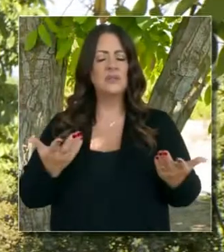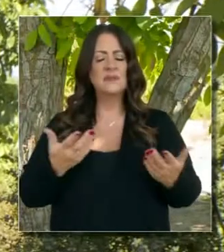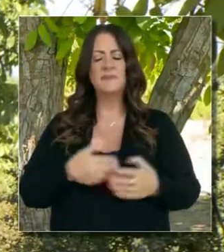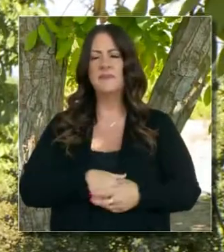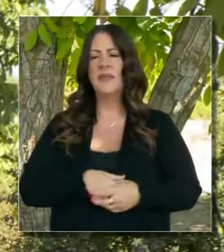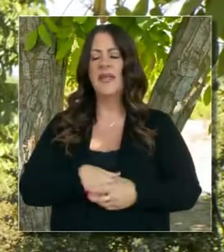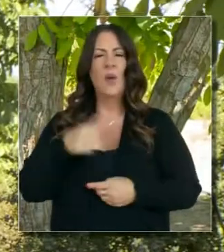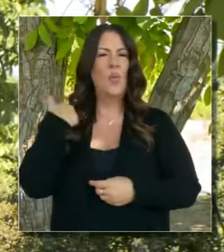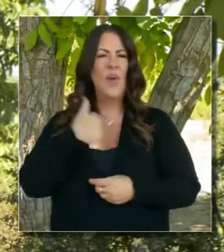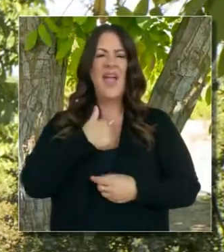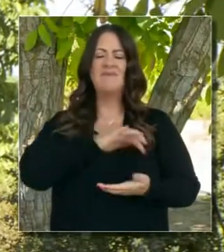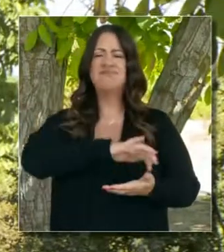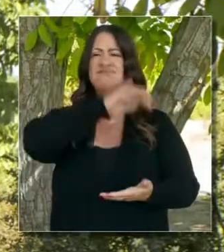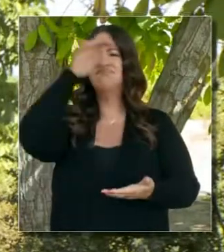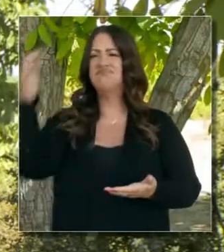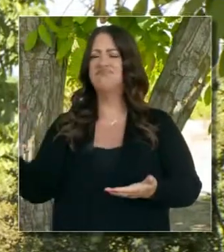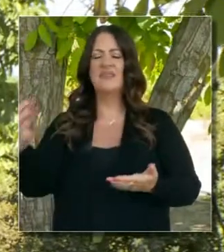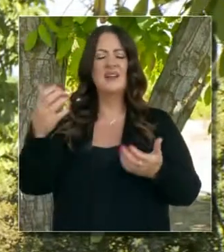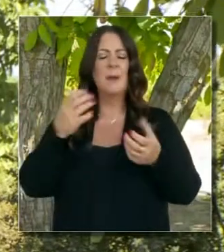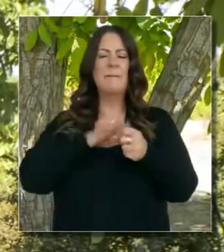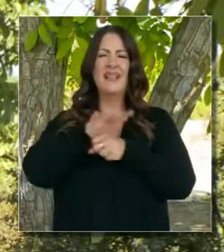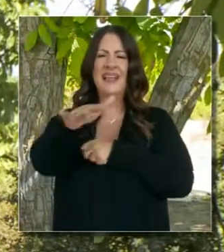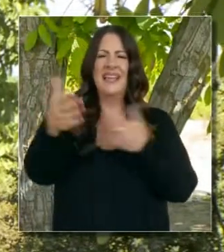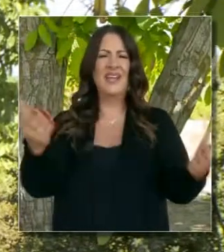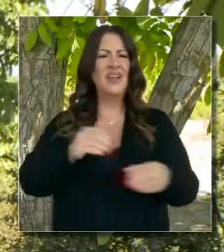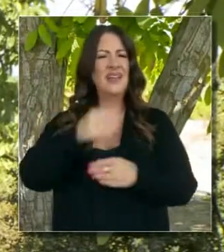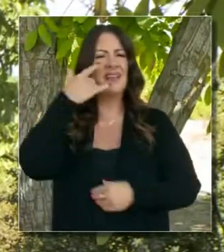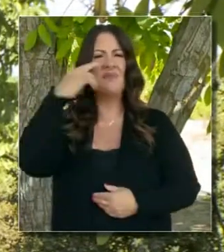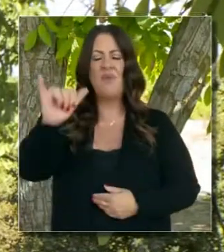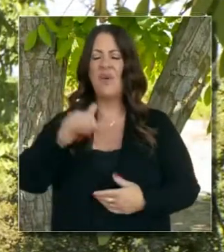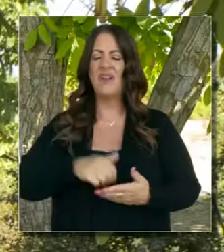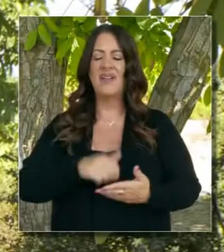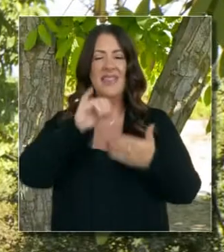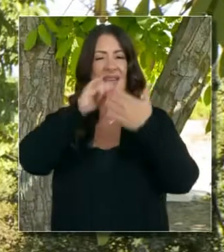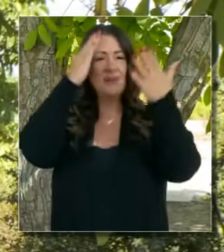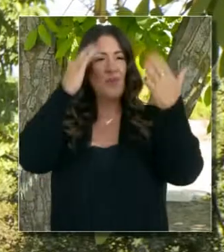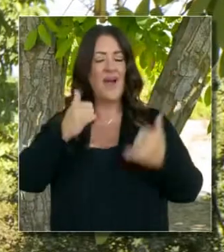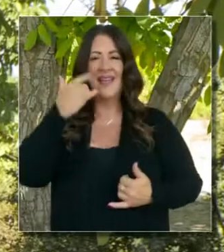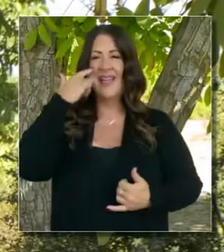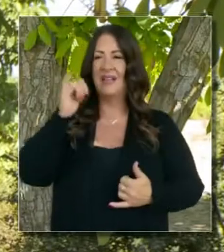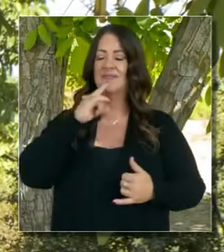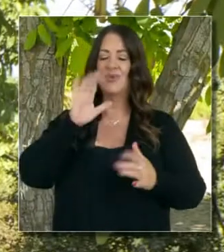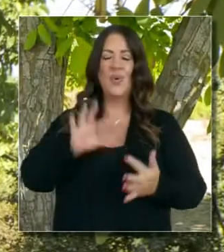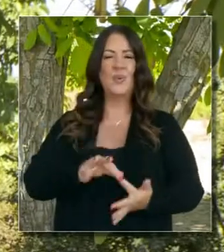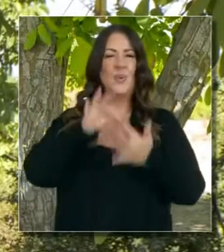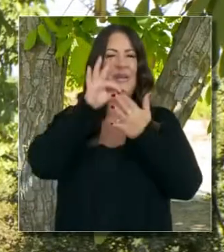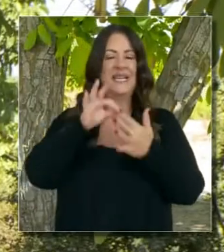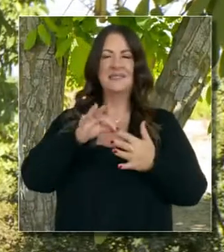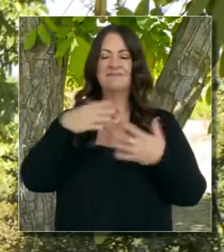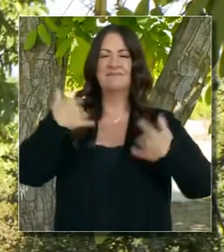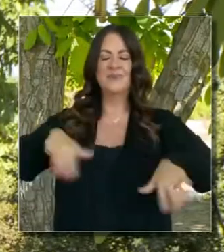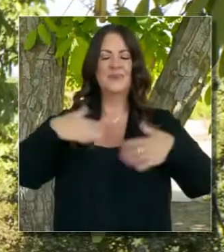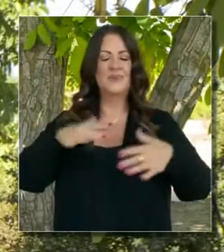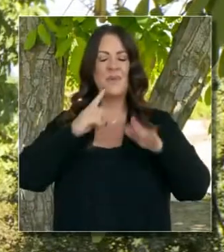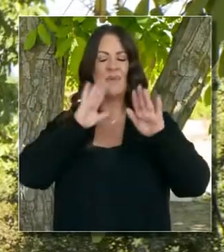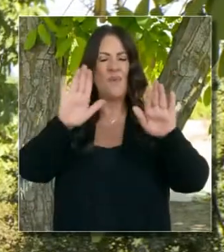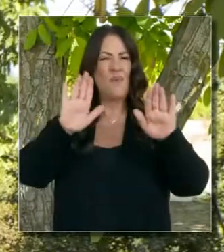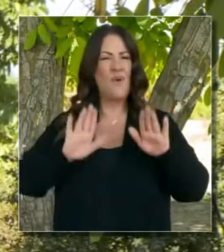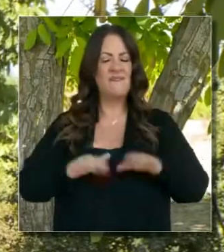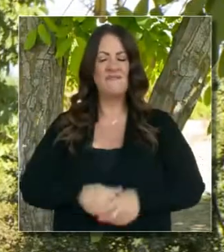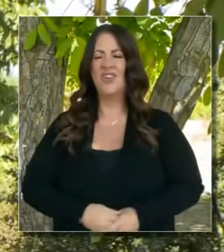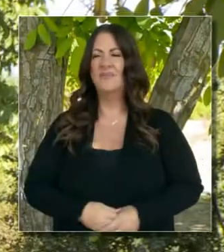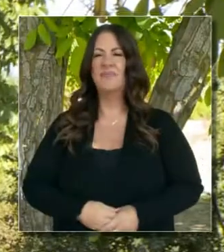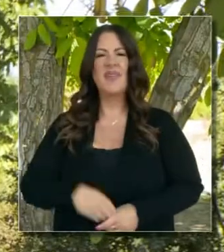mesa para avanzar estos objetivos. Tenemos un modo de pensar aquí en el estado de California de abundancia. Y por eso somos singulares en California.